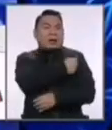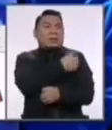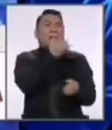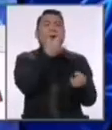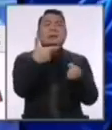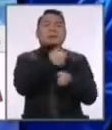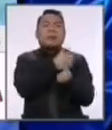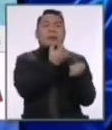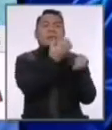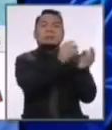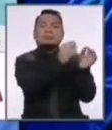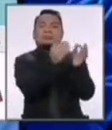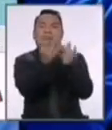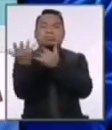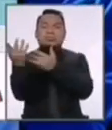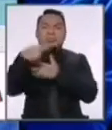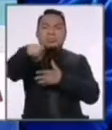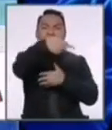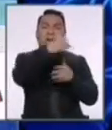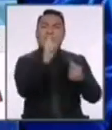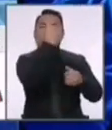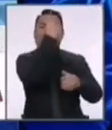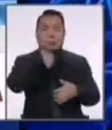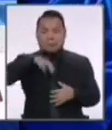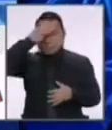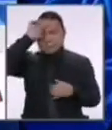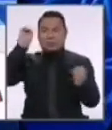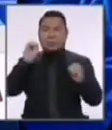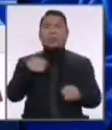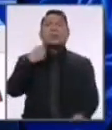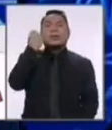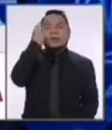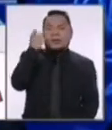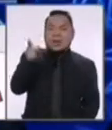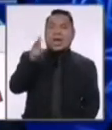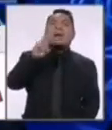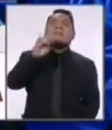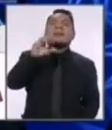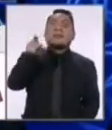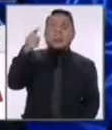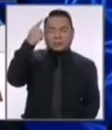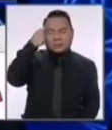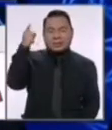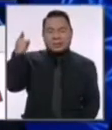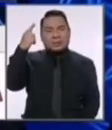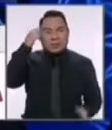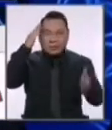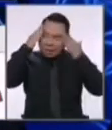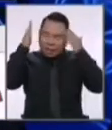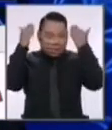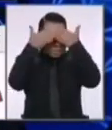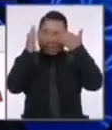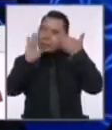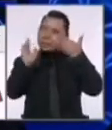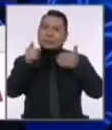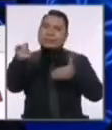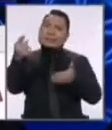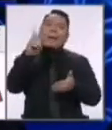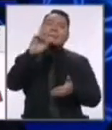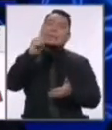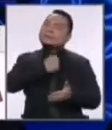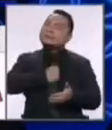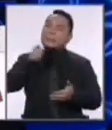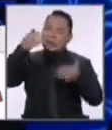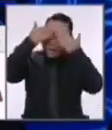antes y que van a tener a su disposición. Pero entiendo, señora Verónica, que su ideología, la mente cerrada que tienen no permite ver más allá. Y hoy